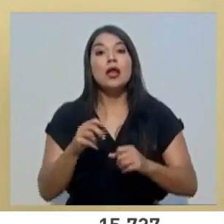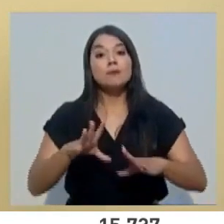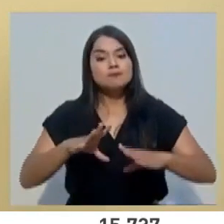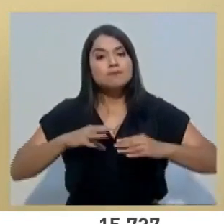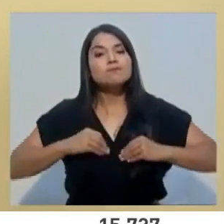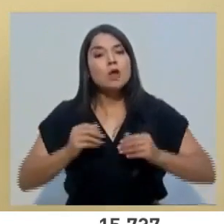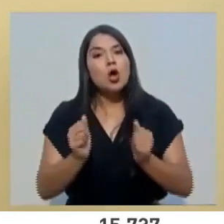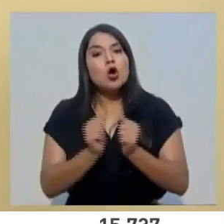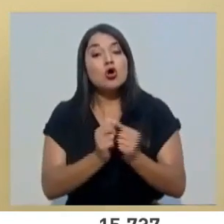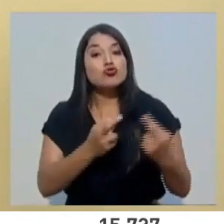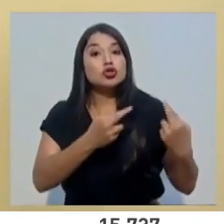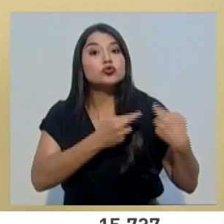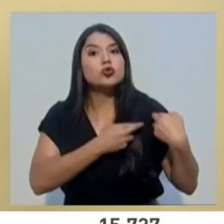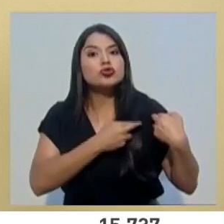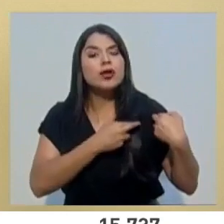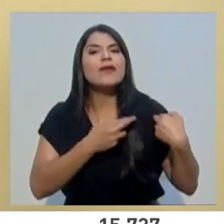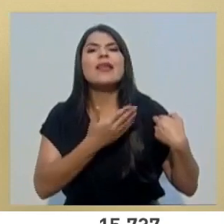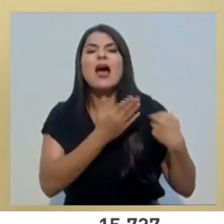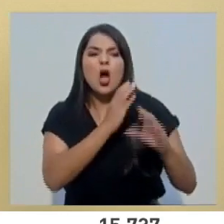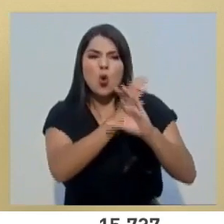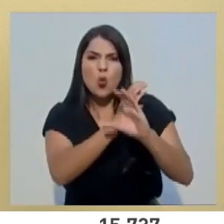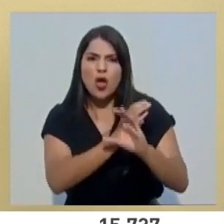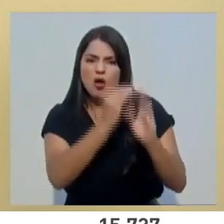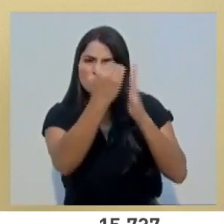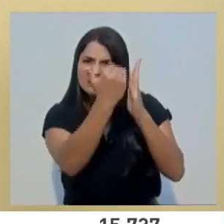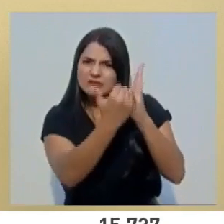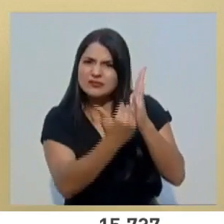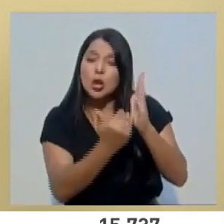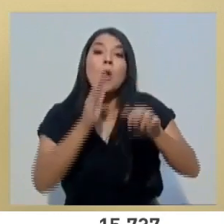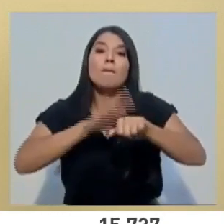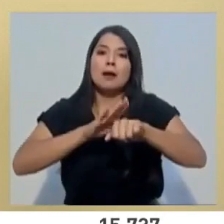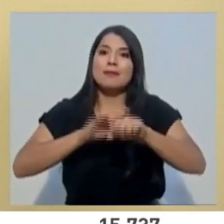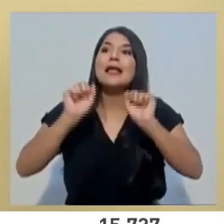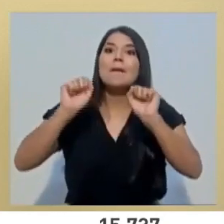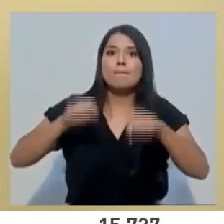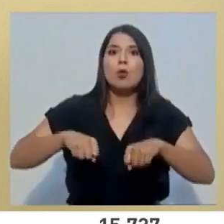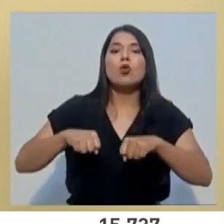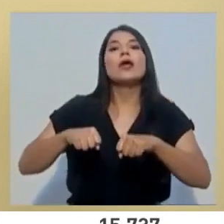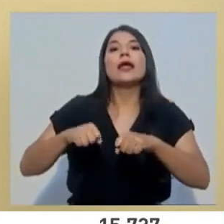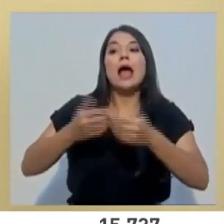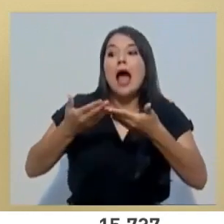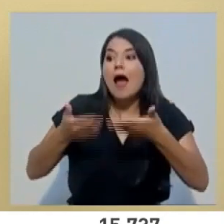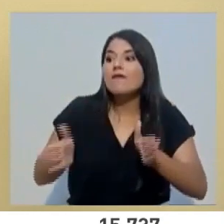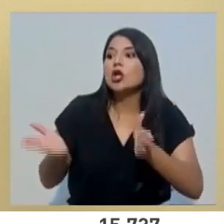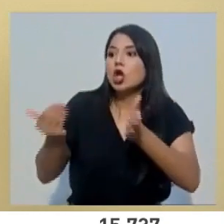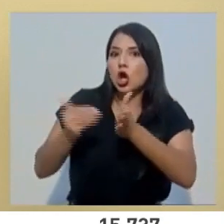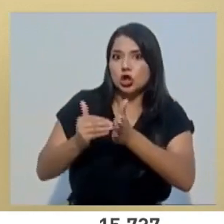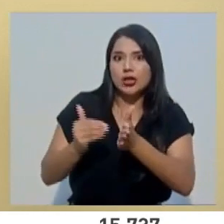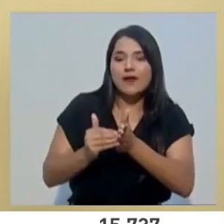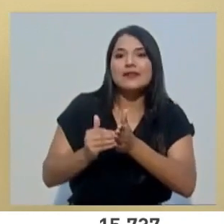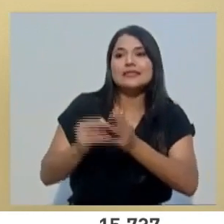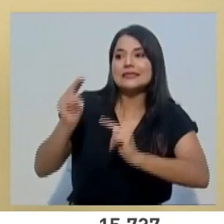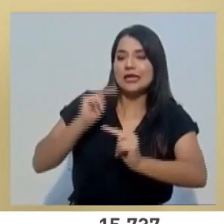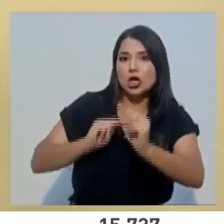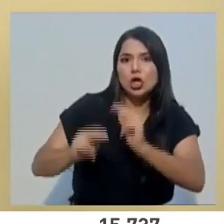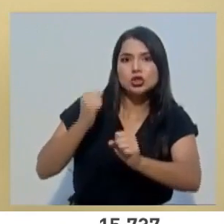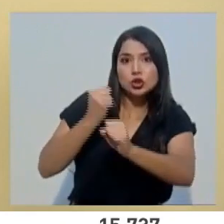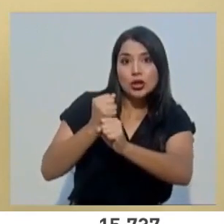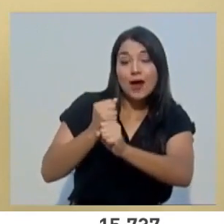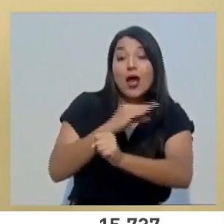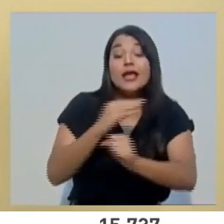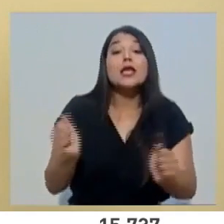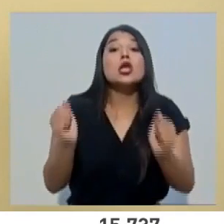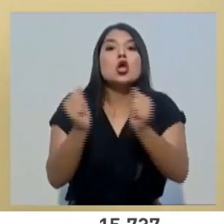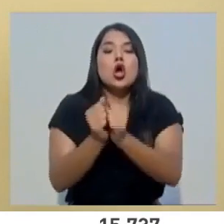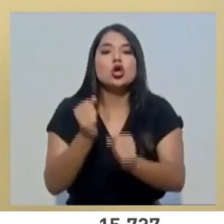responsable de nuestra ciudadanía nos va a garantizar un regreso al trabajo sostenible y que con trabajo vamos entonces a